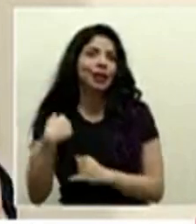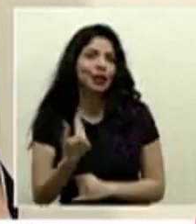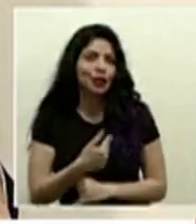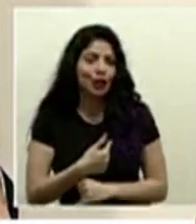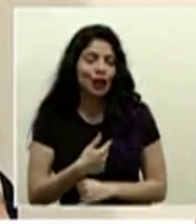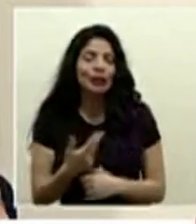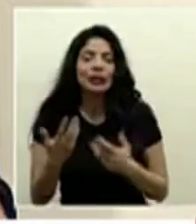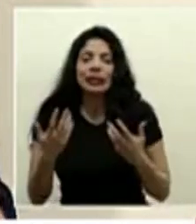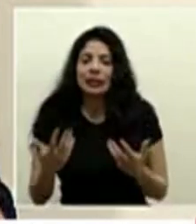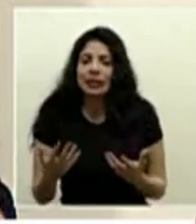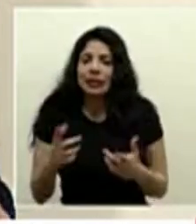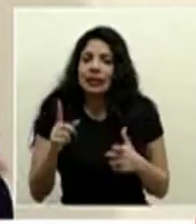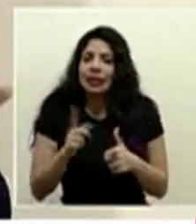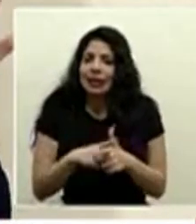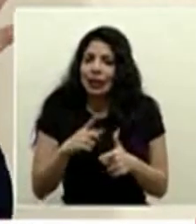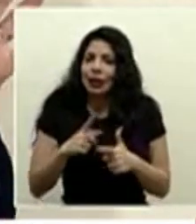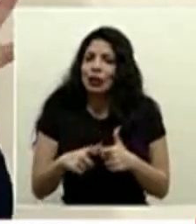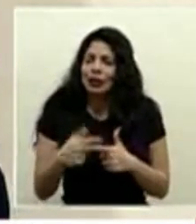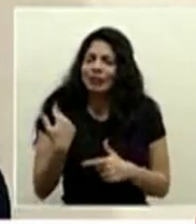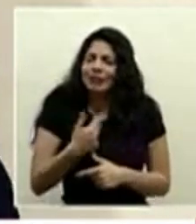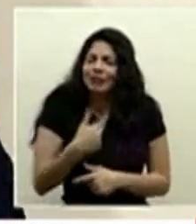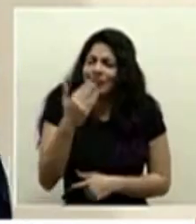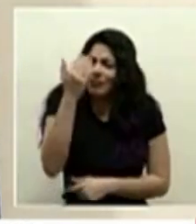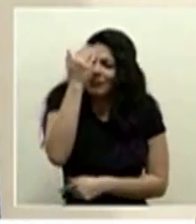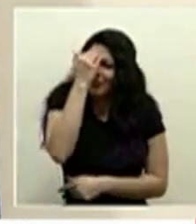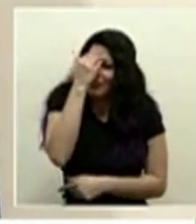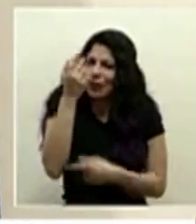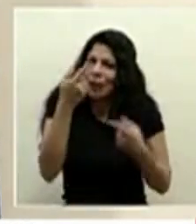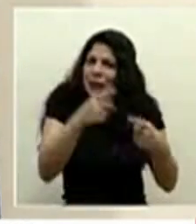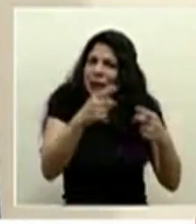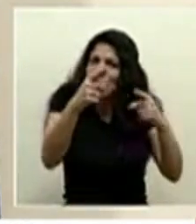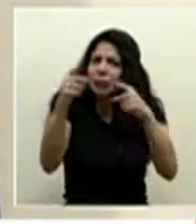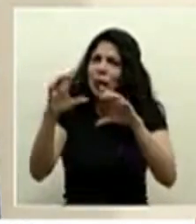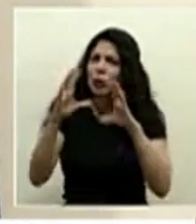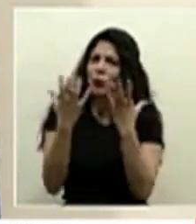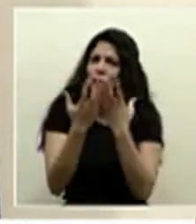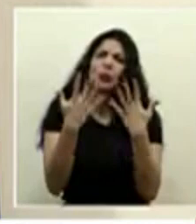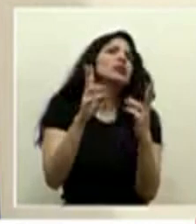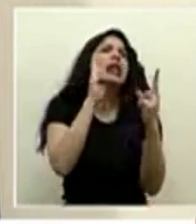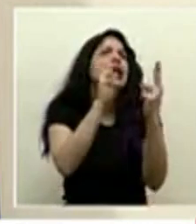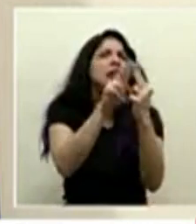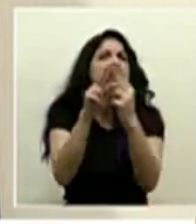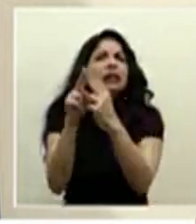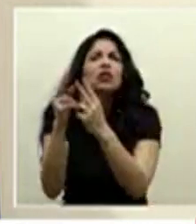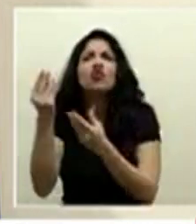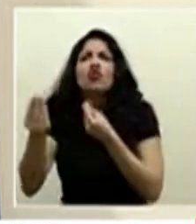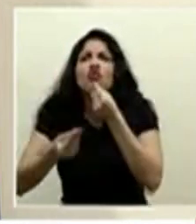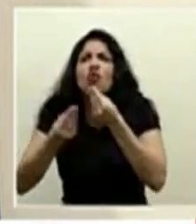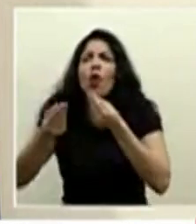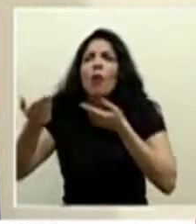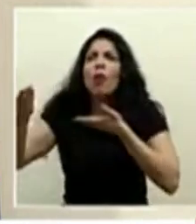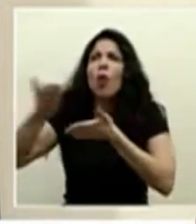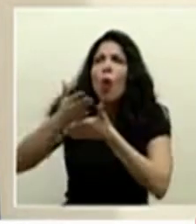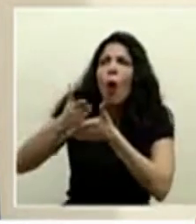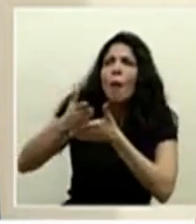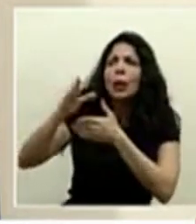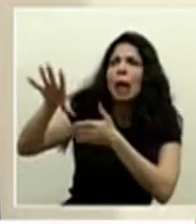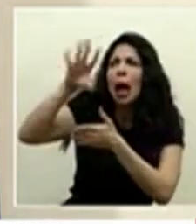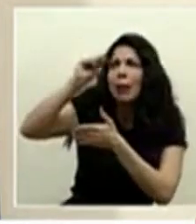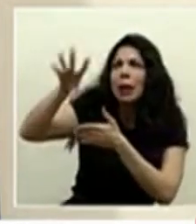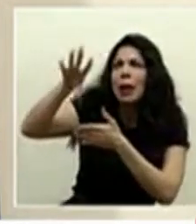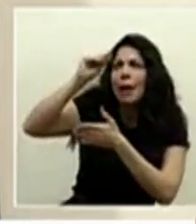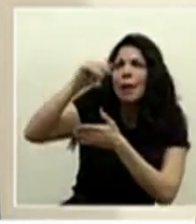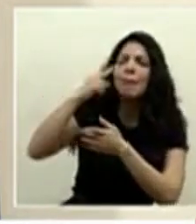entonces estamos muy conscientes de lo que está pasando en el mundo que podemos aprender mutuamente y aplicarlo